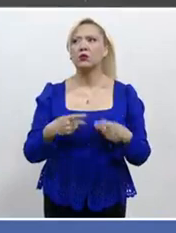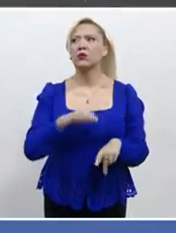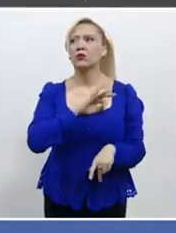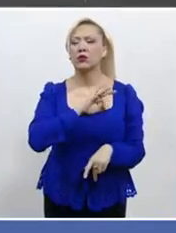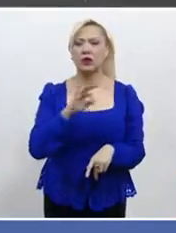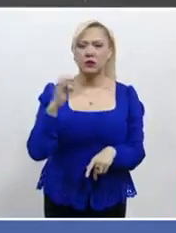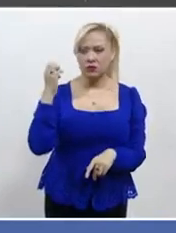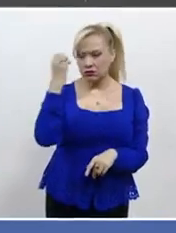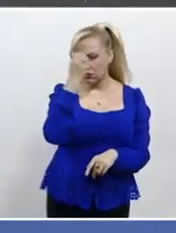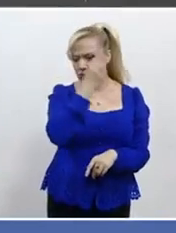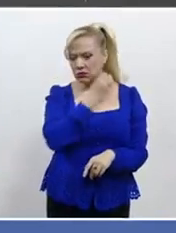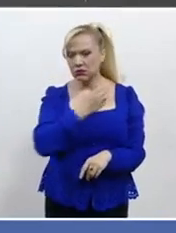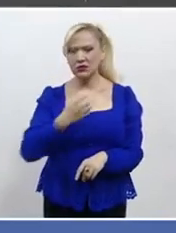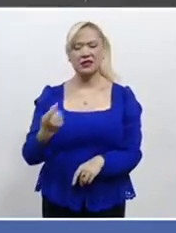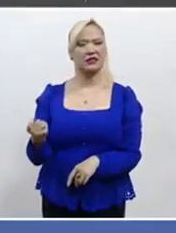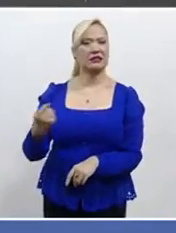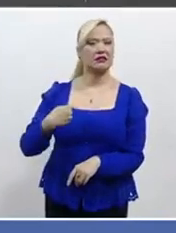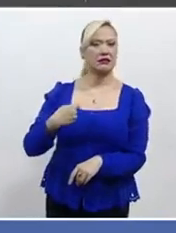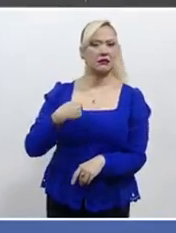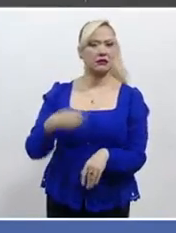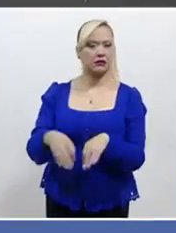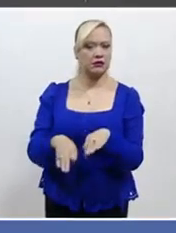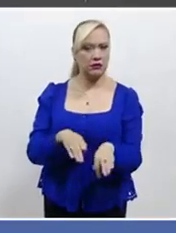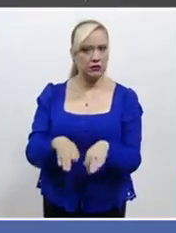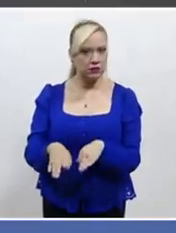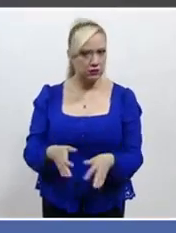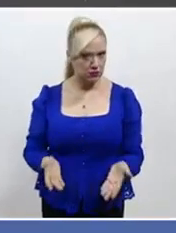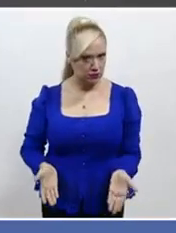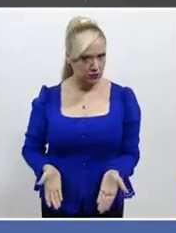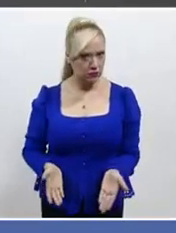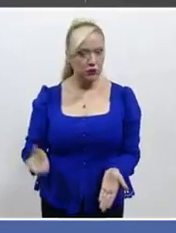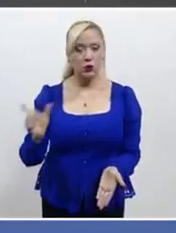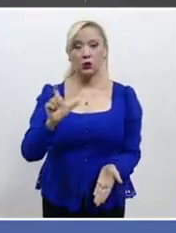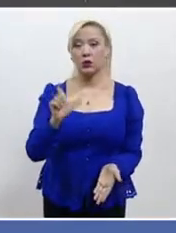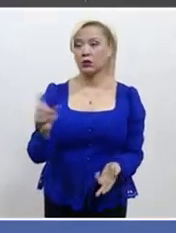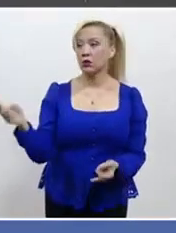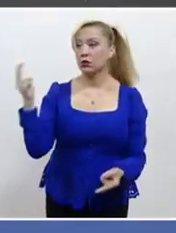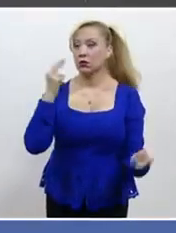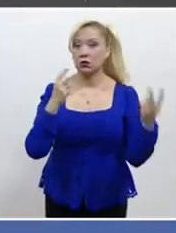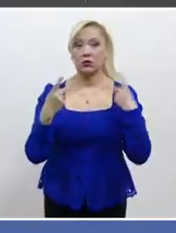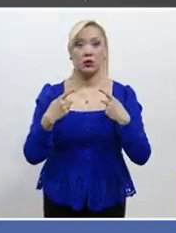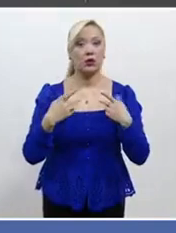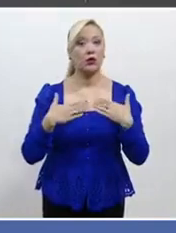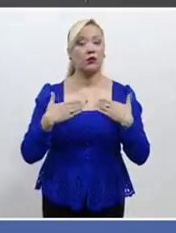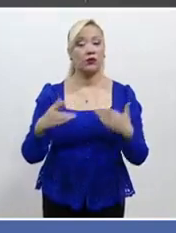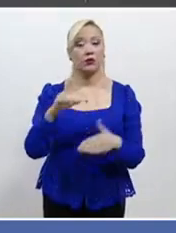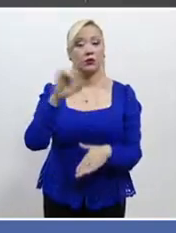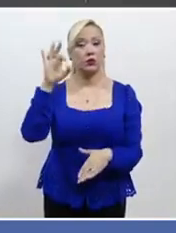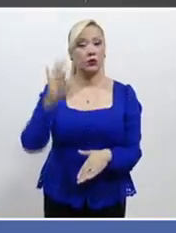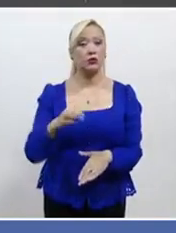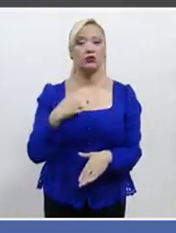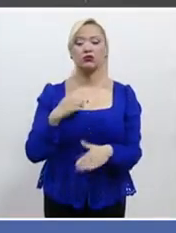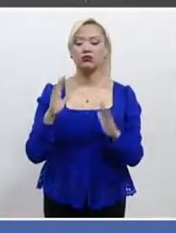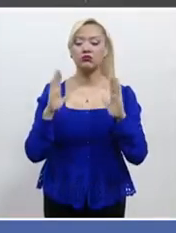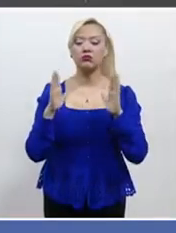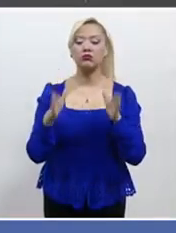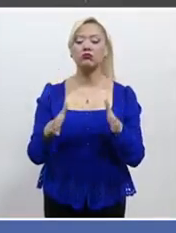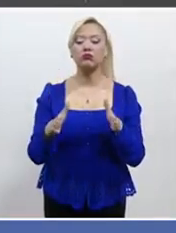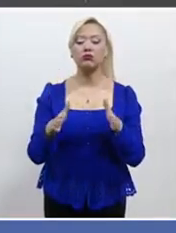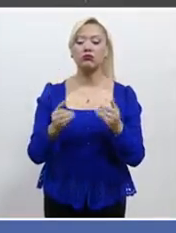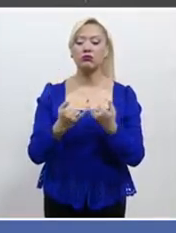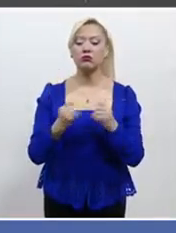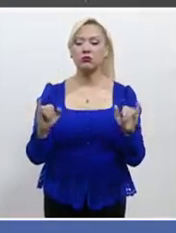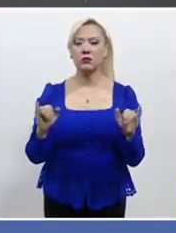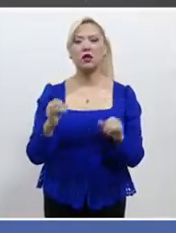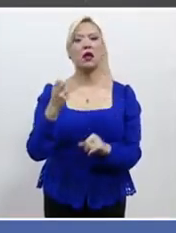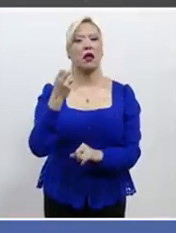evaluar nuestra labor. Cuando el público confía en la imparcialidad del sistema judicial, tiene